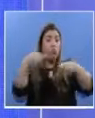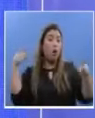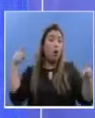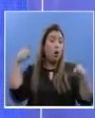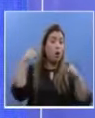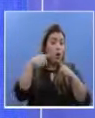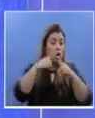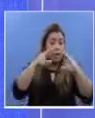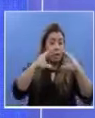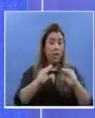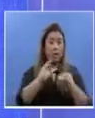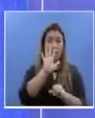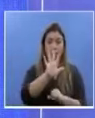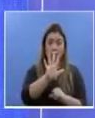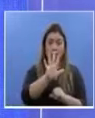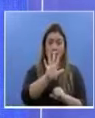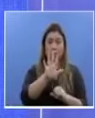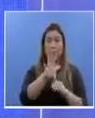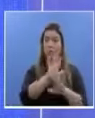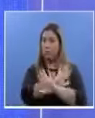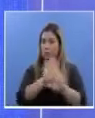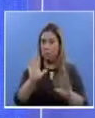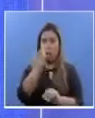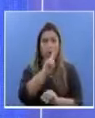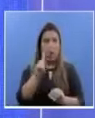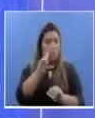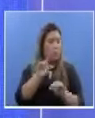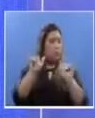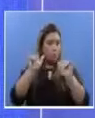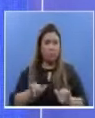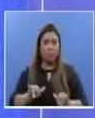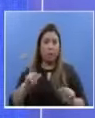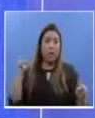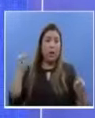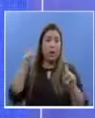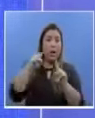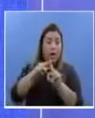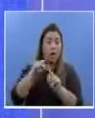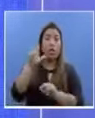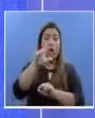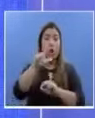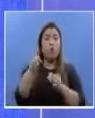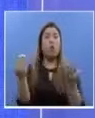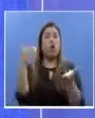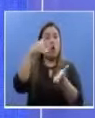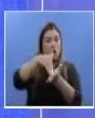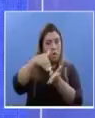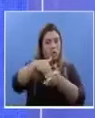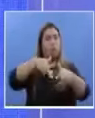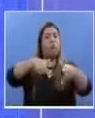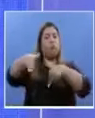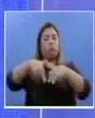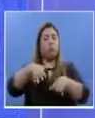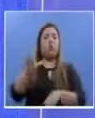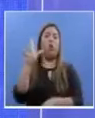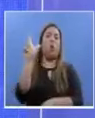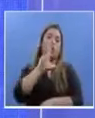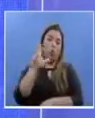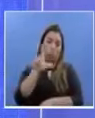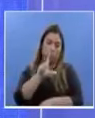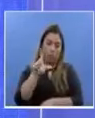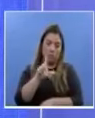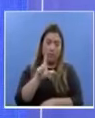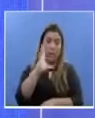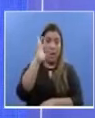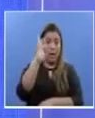a partir de esta fecha hasta que tengamos a bien y se evalúe